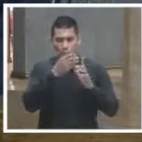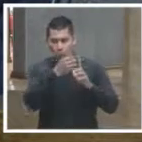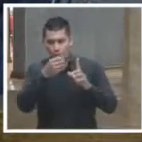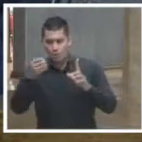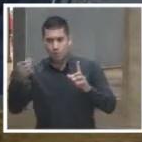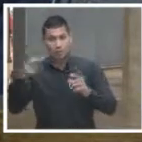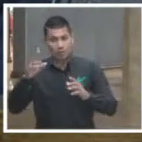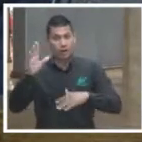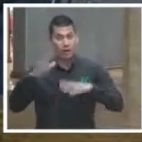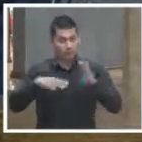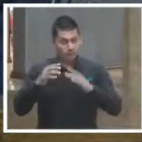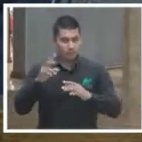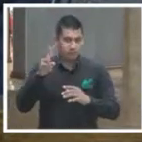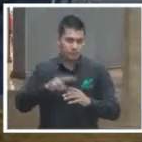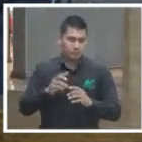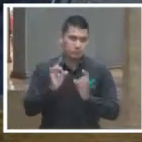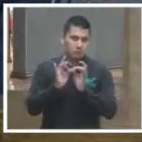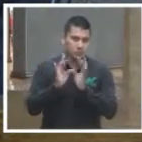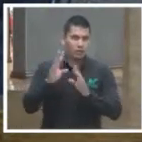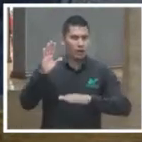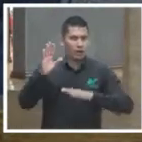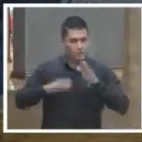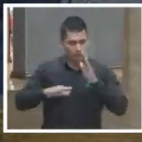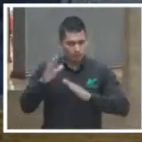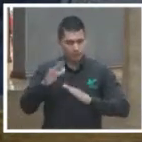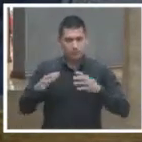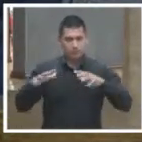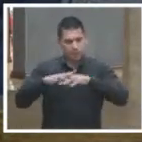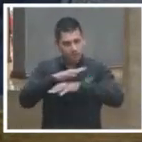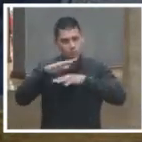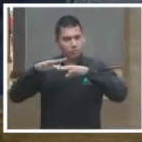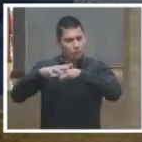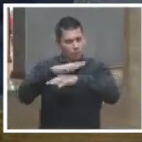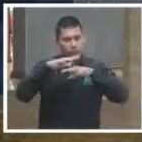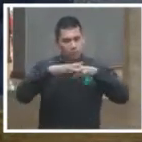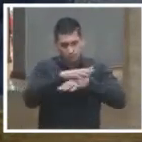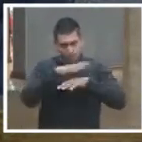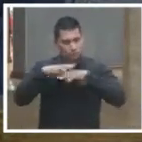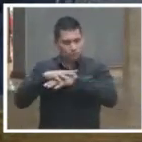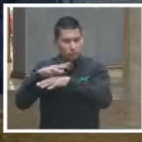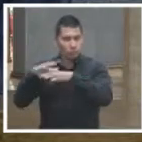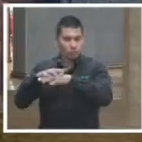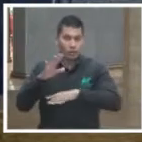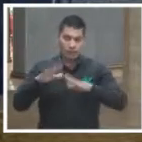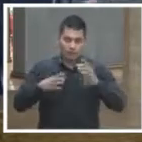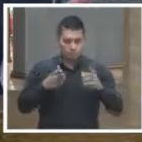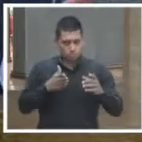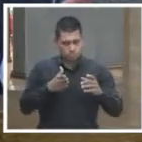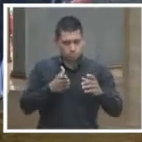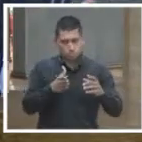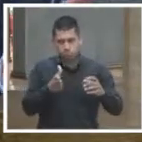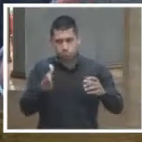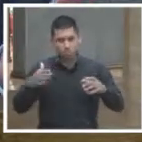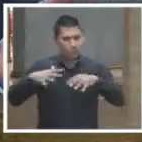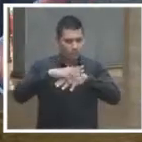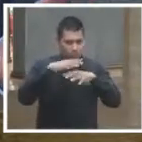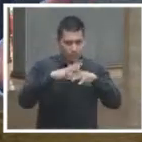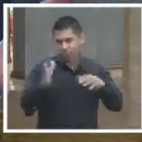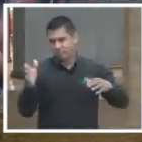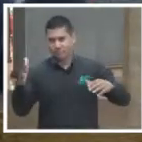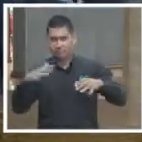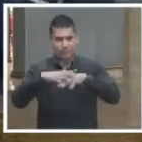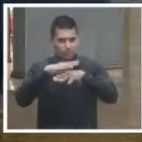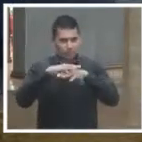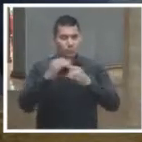pero tenemos varios casos en los cuales nos encontramos que hay un cambio de criterio a lo largo de una vía y en ese sentido es muy importante también